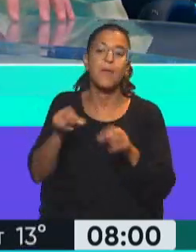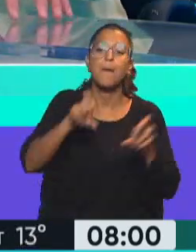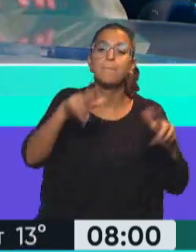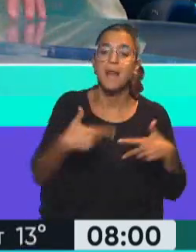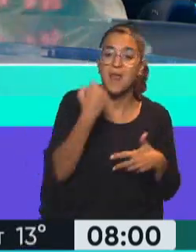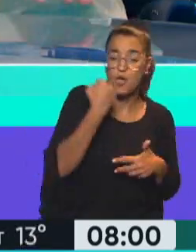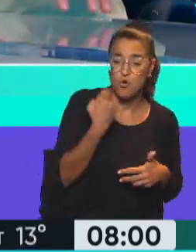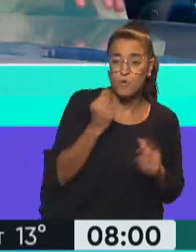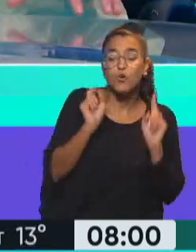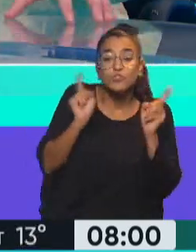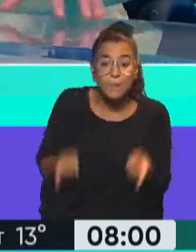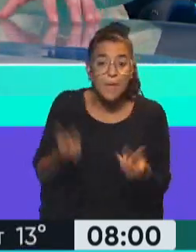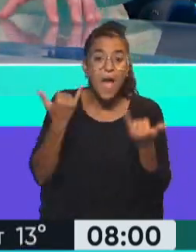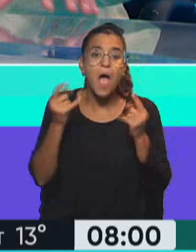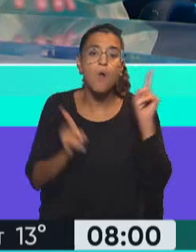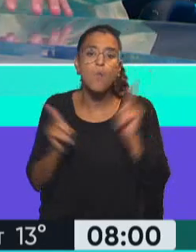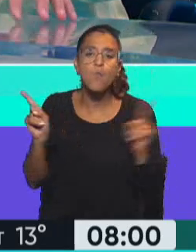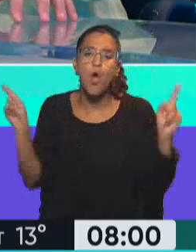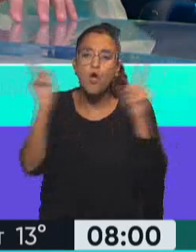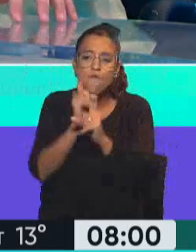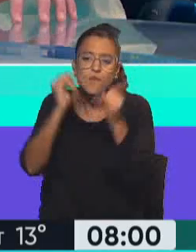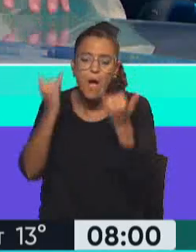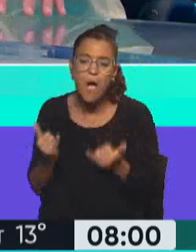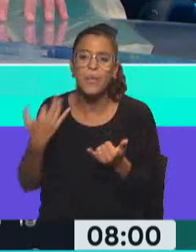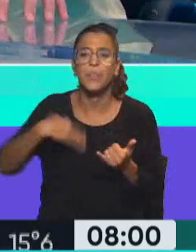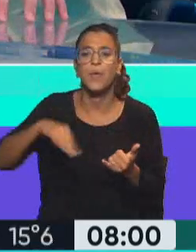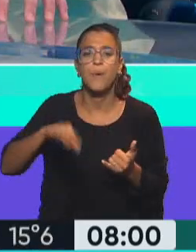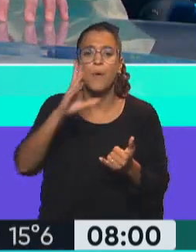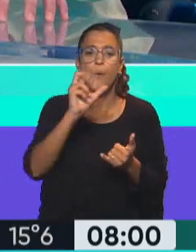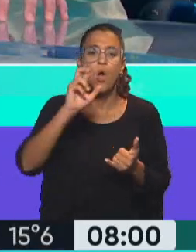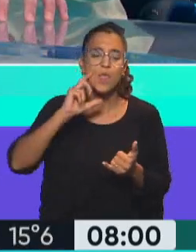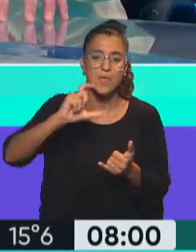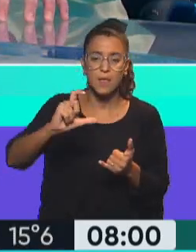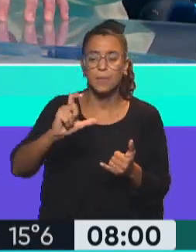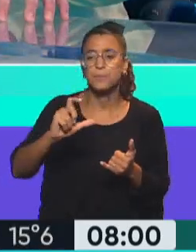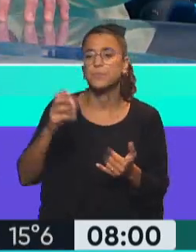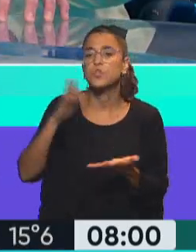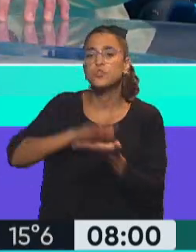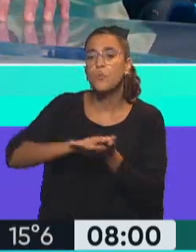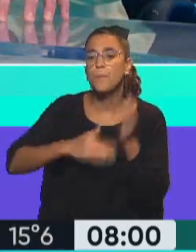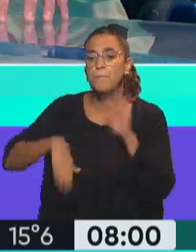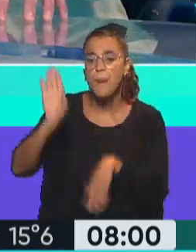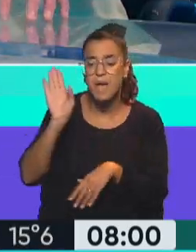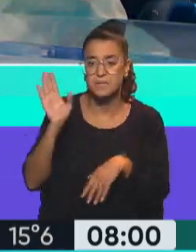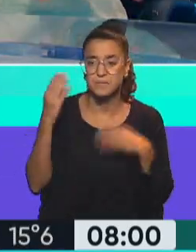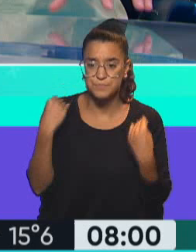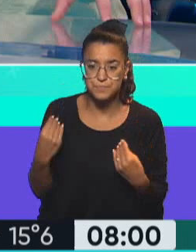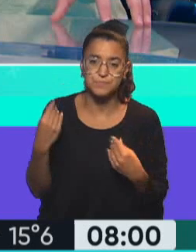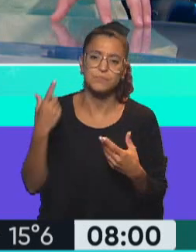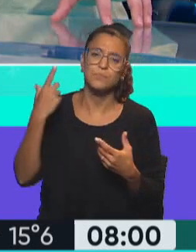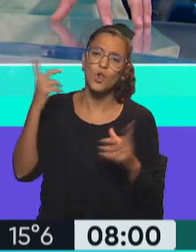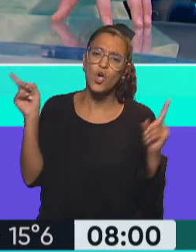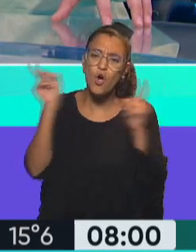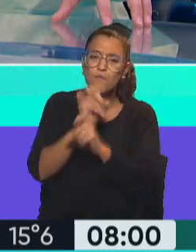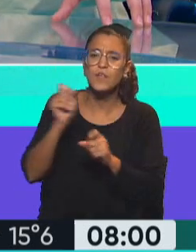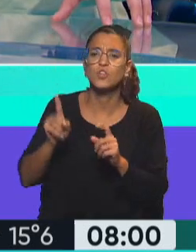económico, pero también hay algunos conflictos que tiene que abordar Boric, que tiene que ver principalmente con la conflictividad